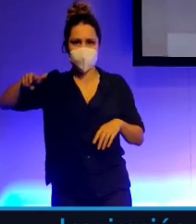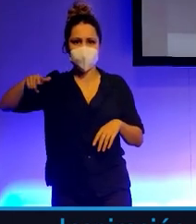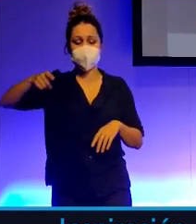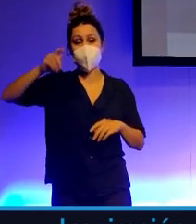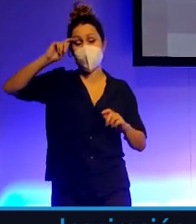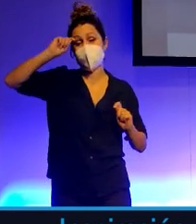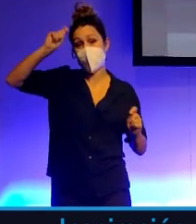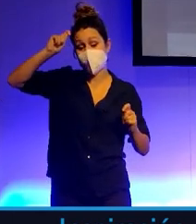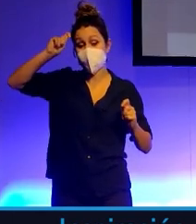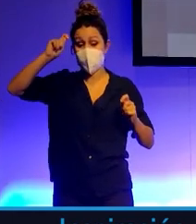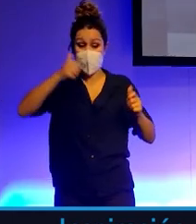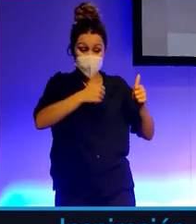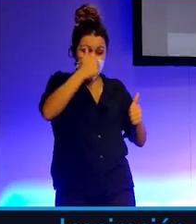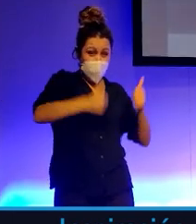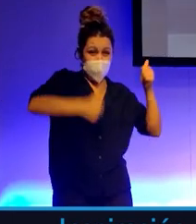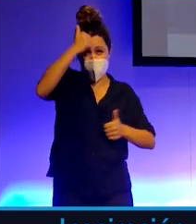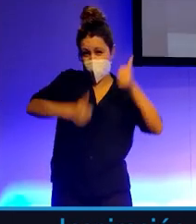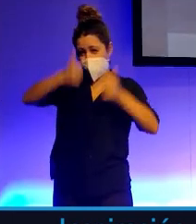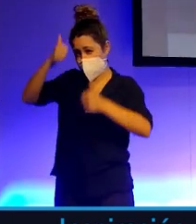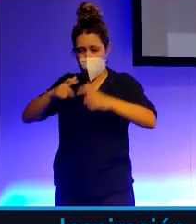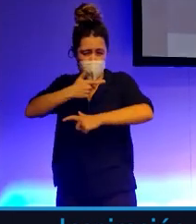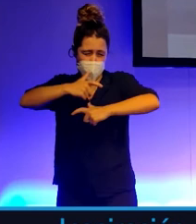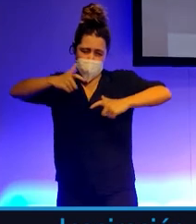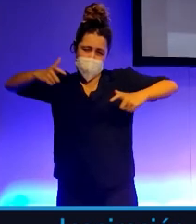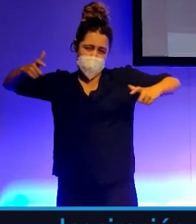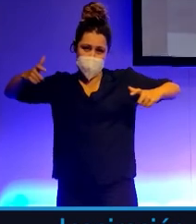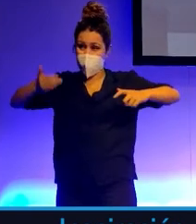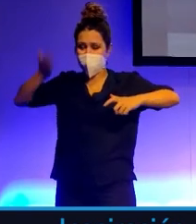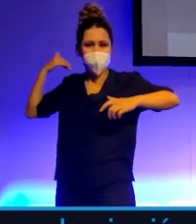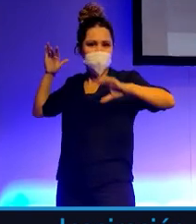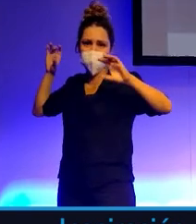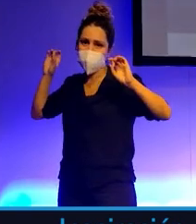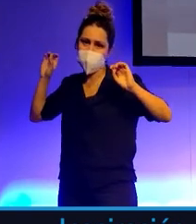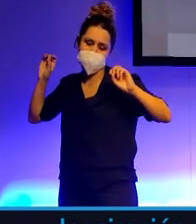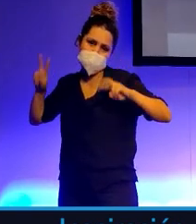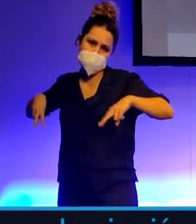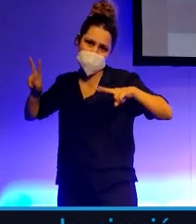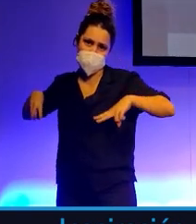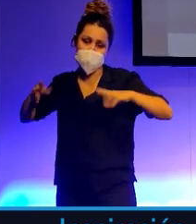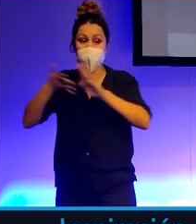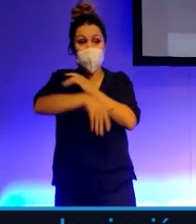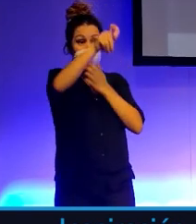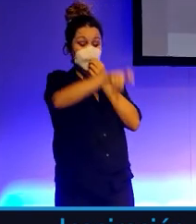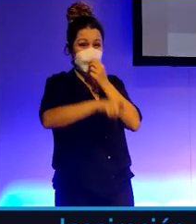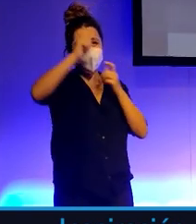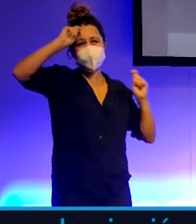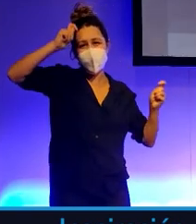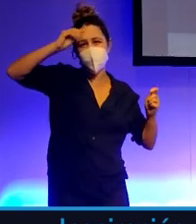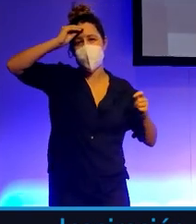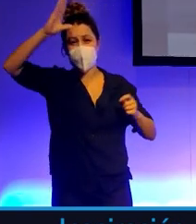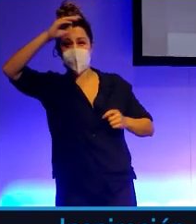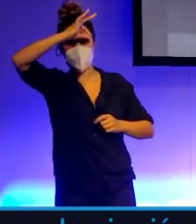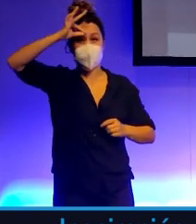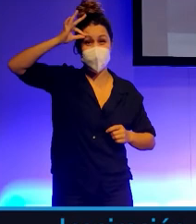va a crecer como nunca antes en la historia y hoy va a ser más difícil encontrar personas talentosas que cualquier otra